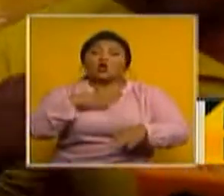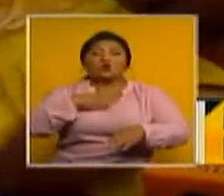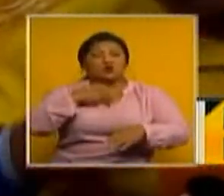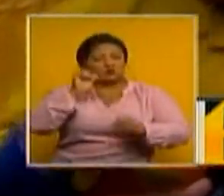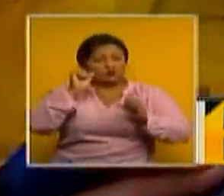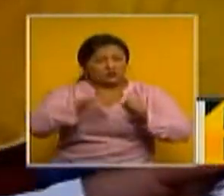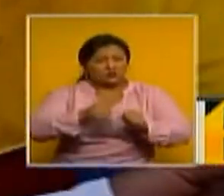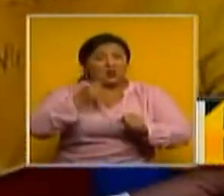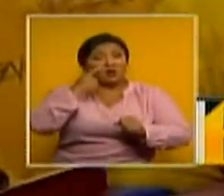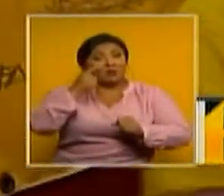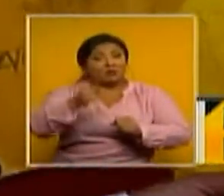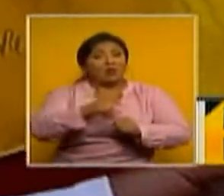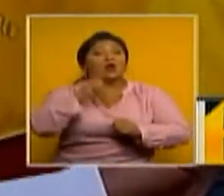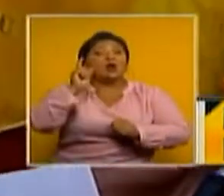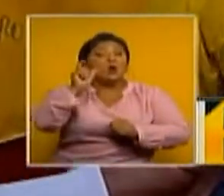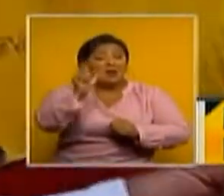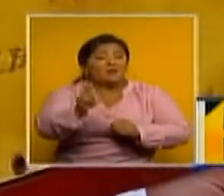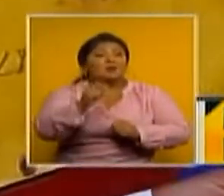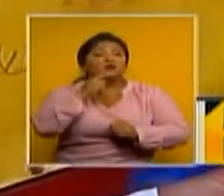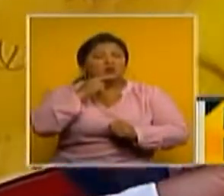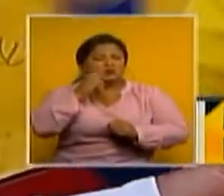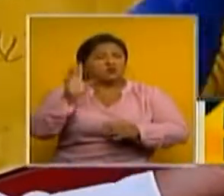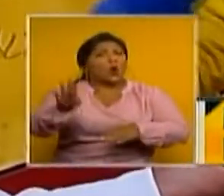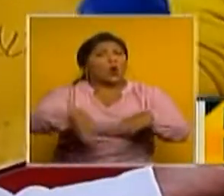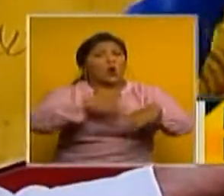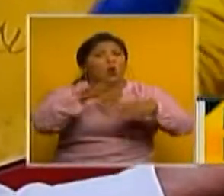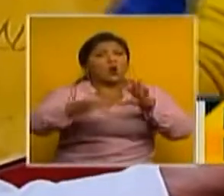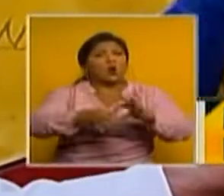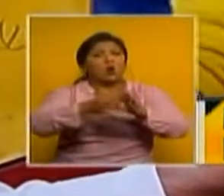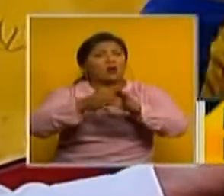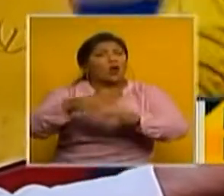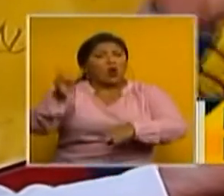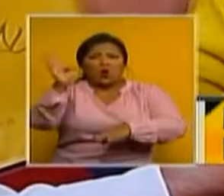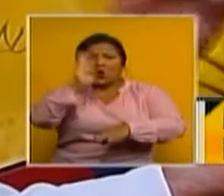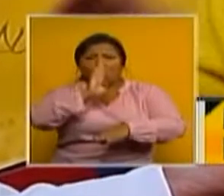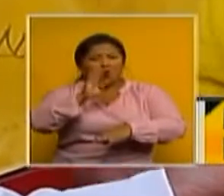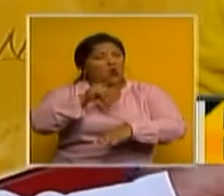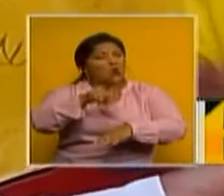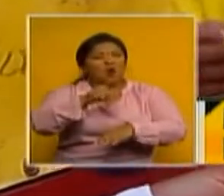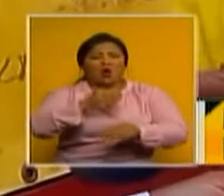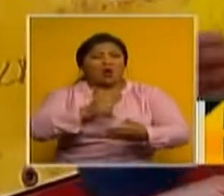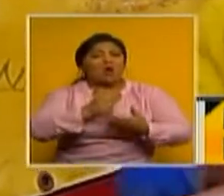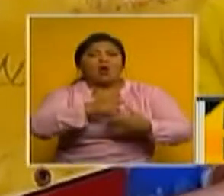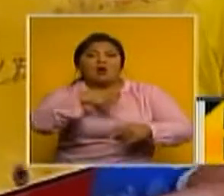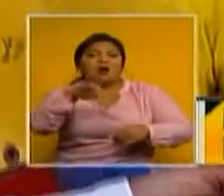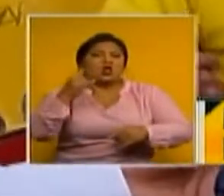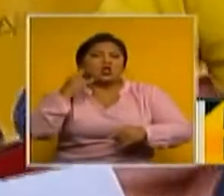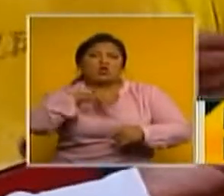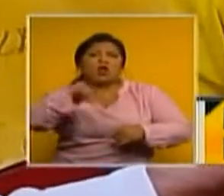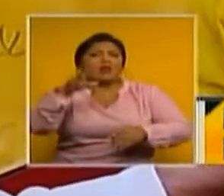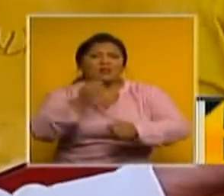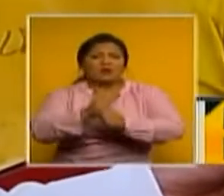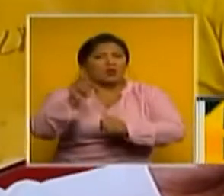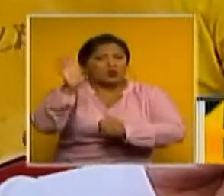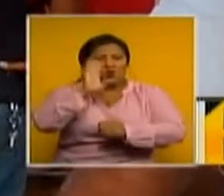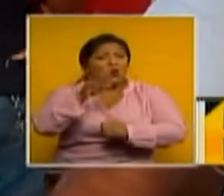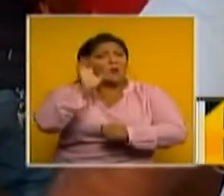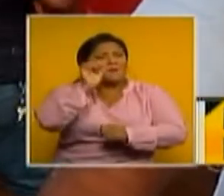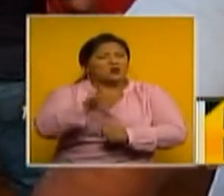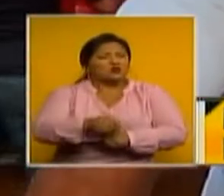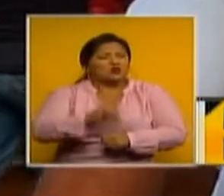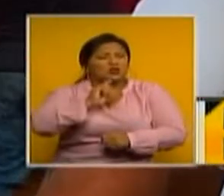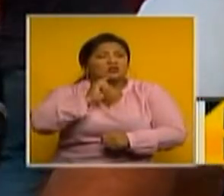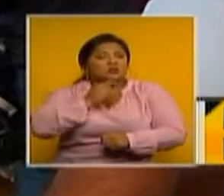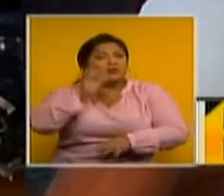en el fuego por Uga Villacil incluso todos los compañeros ella nunca nunca se prestaría para esto es una persona honesta es una persona intachable